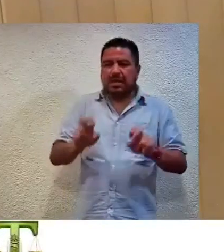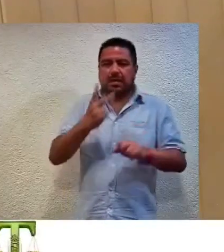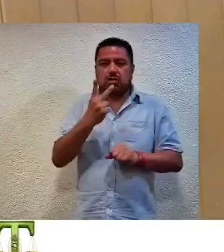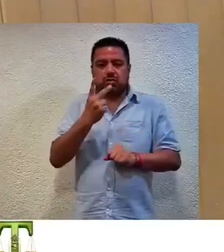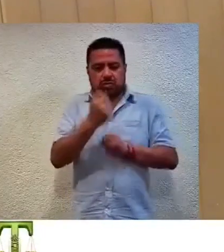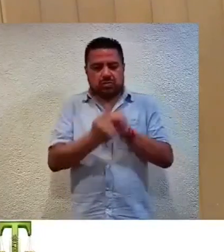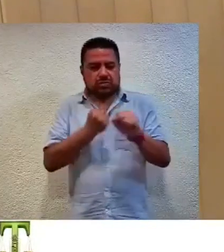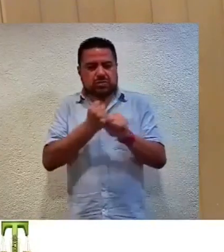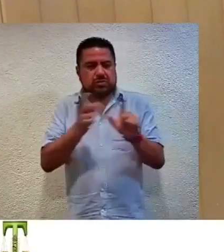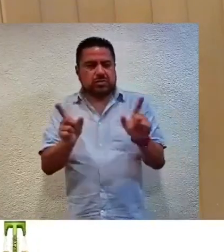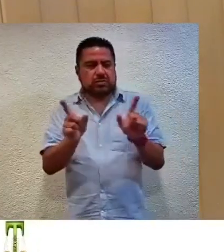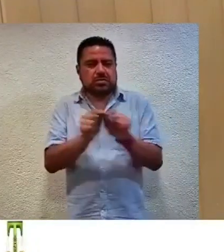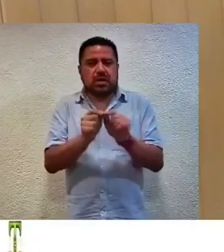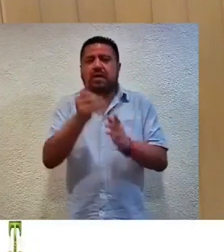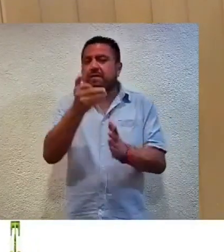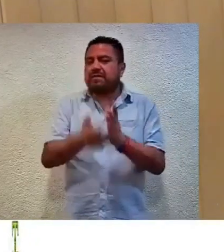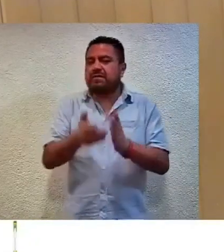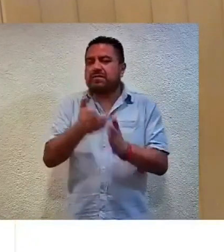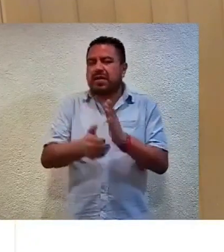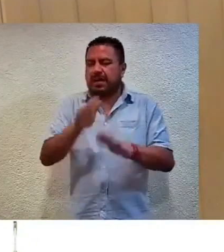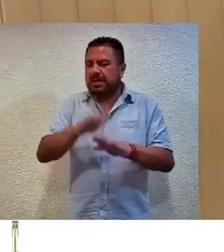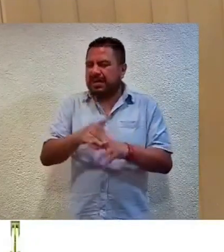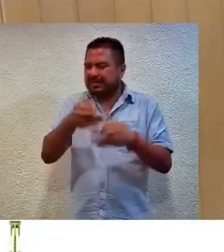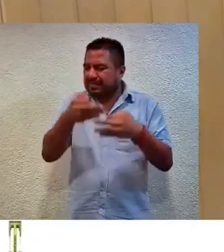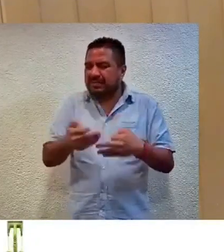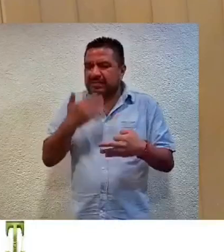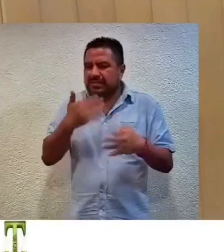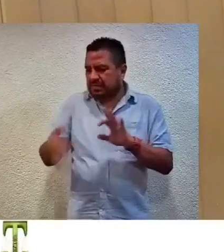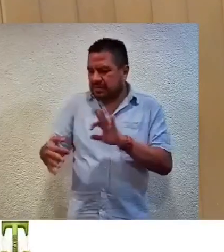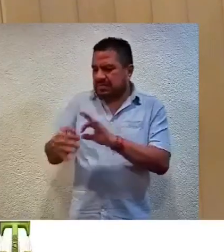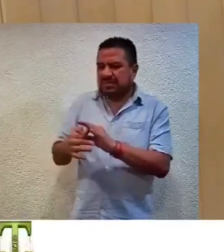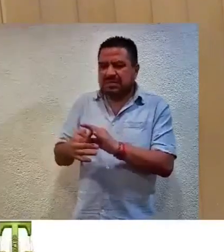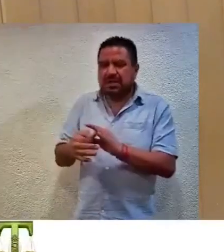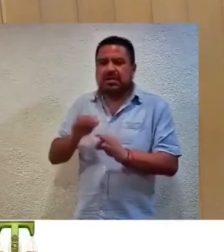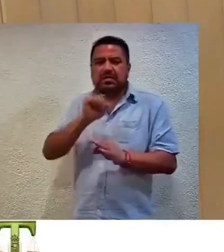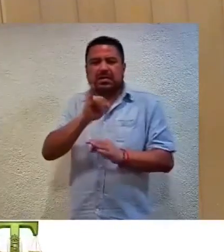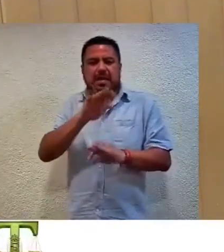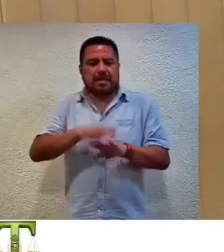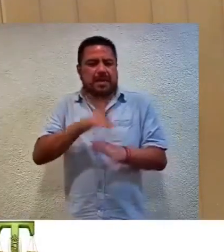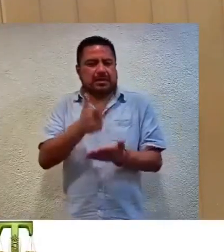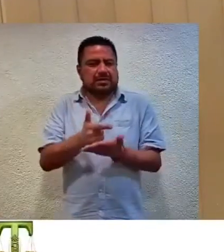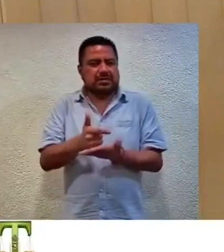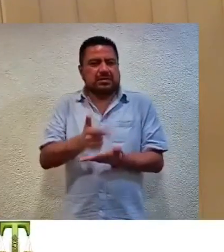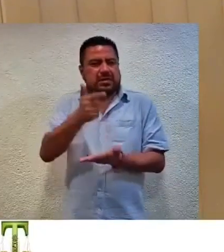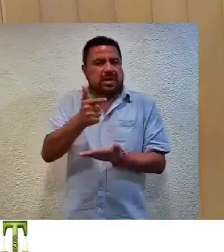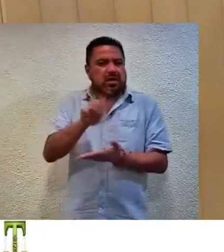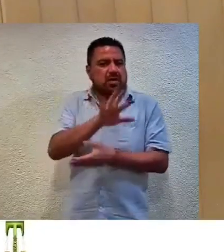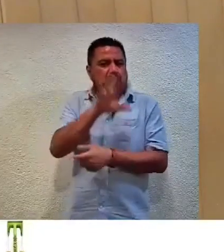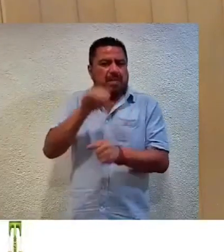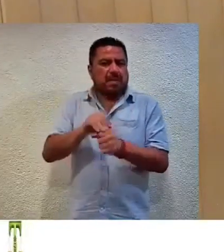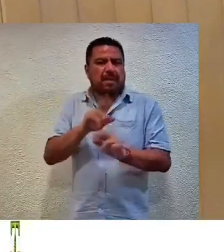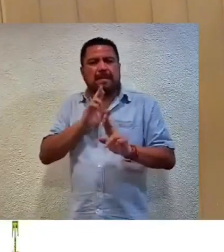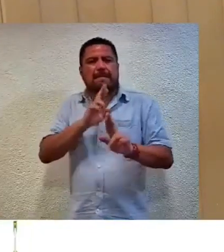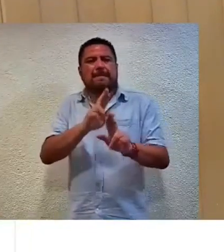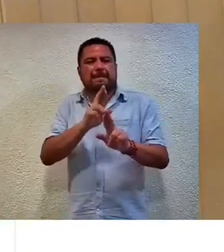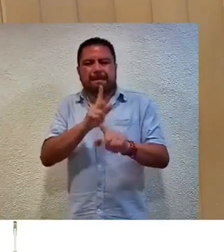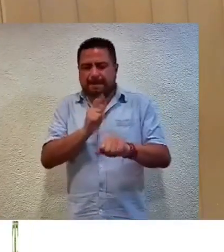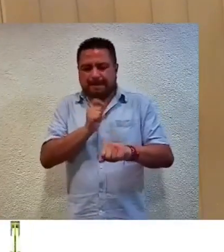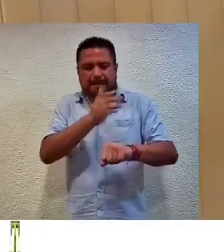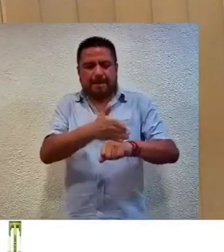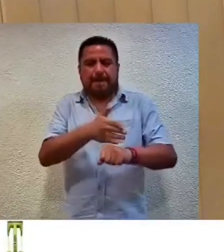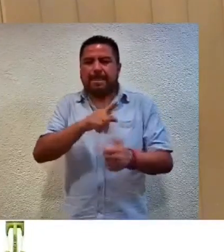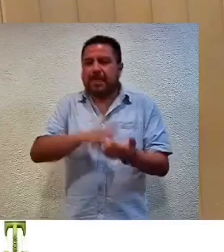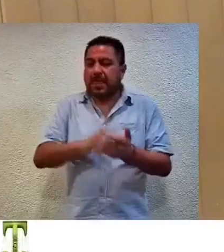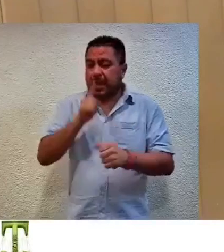años. En cuanto a la falta de exhaustividad y congruencia, se considera fundado el agravio, toda vez que, en la resolución impugnada, la